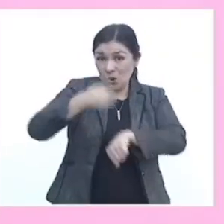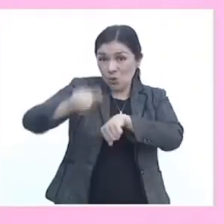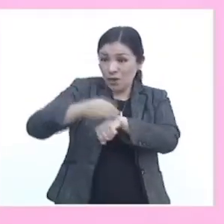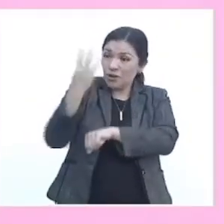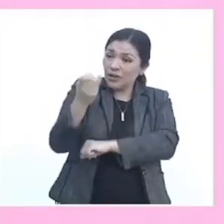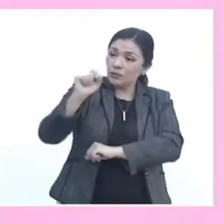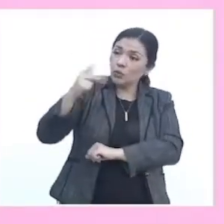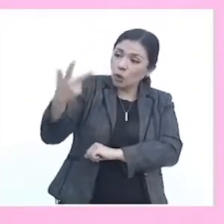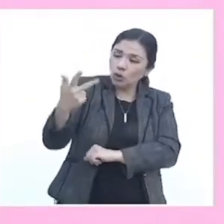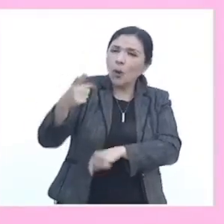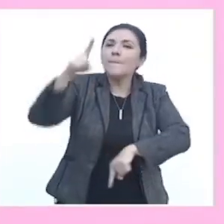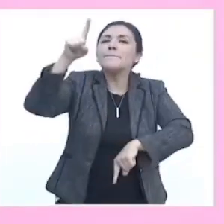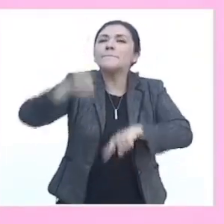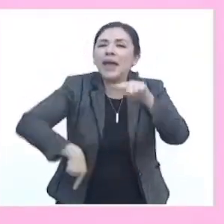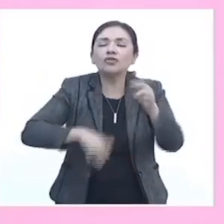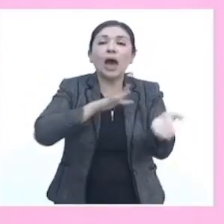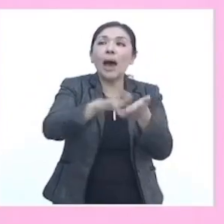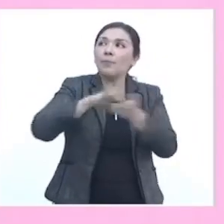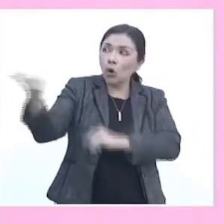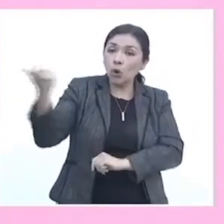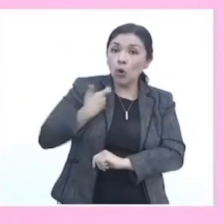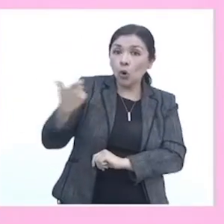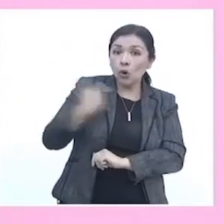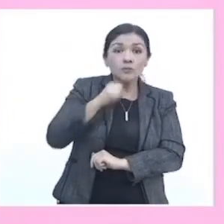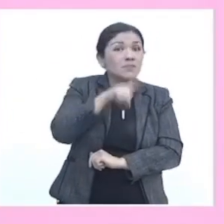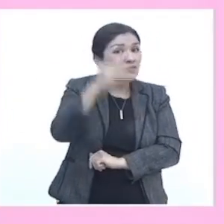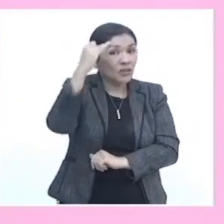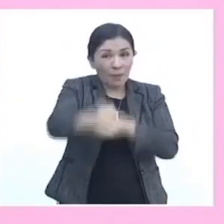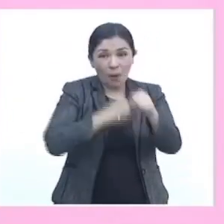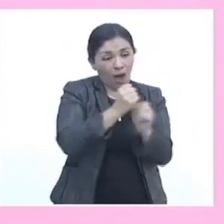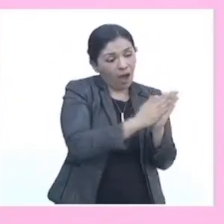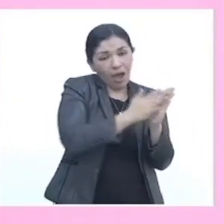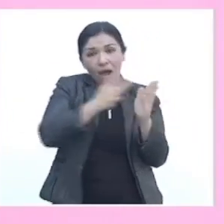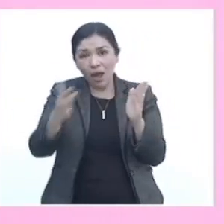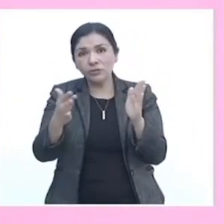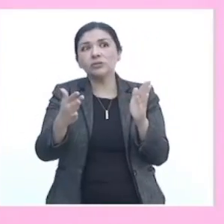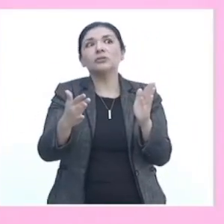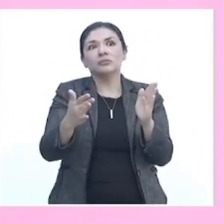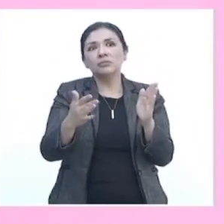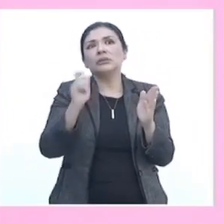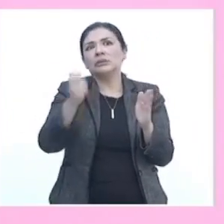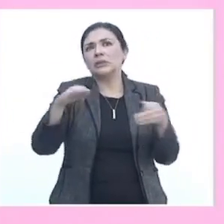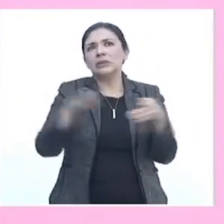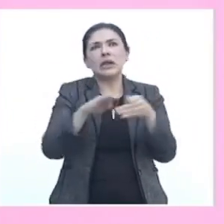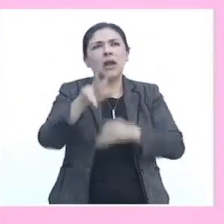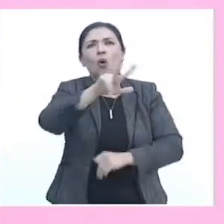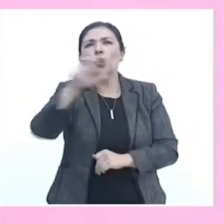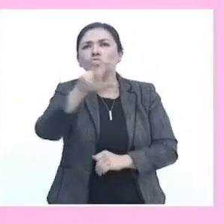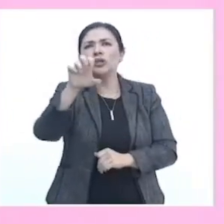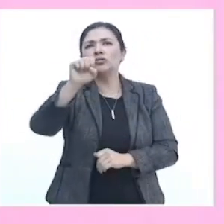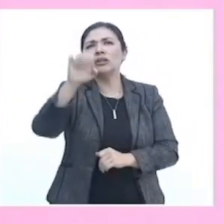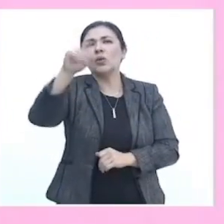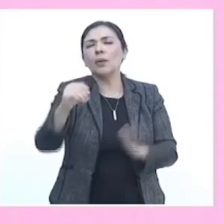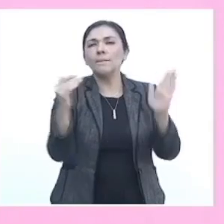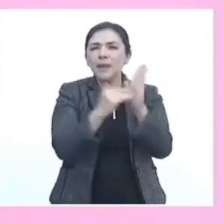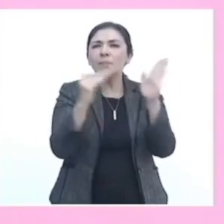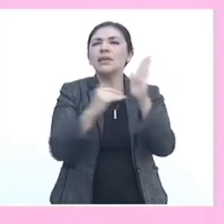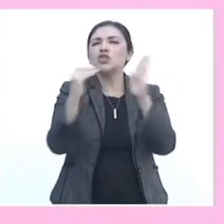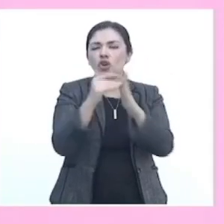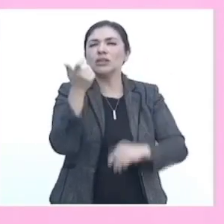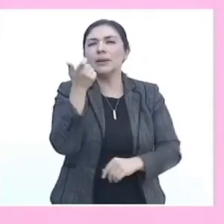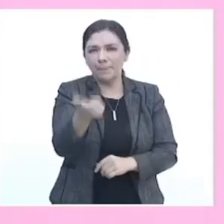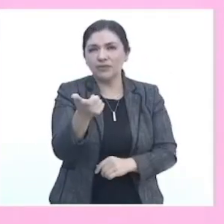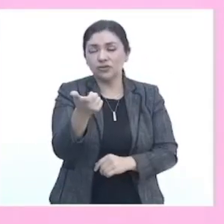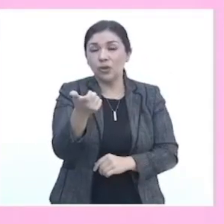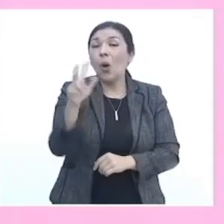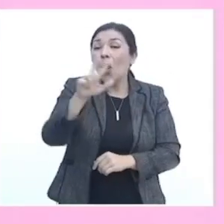descontamos los apoyos recibidos en el mismo periodo, que fueron del orden de 869 mil millones de pesos,